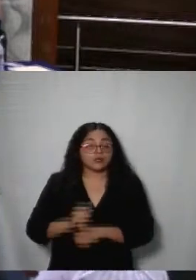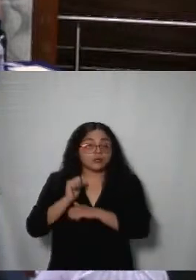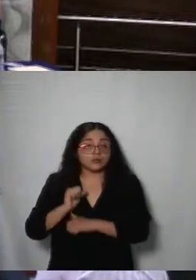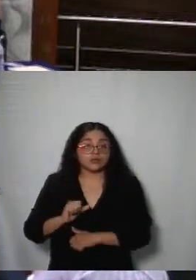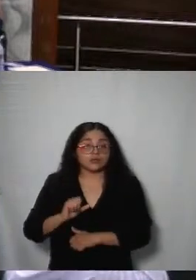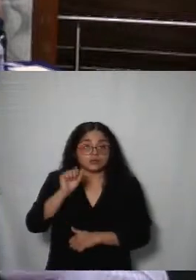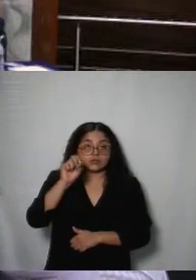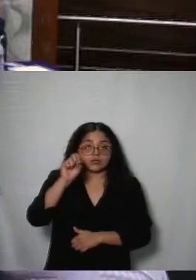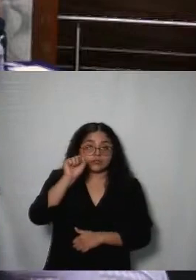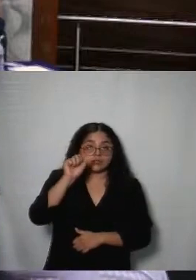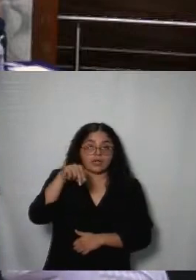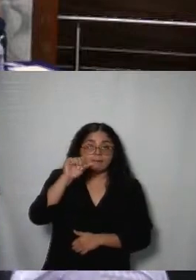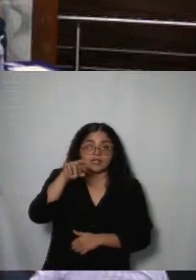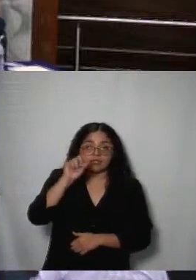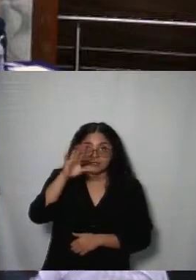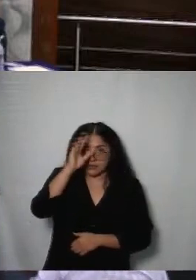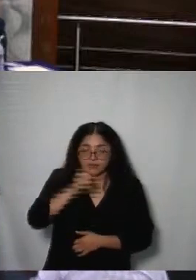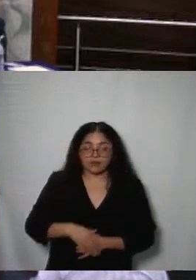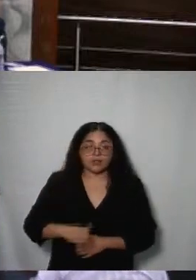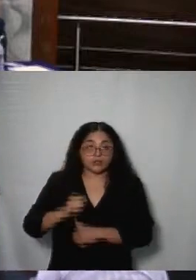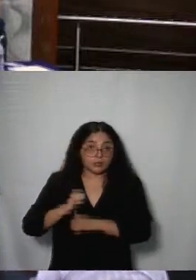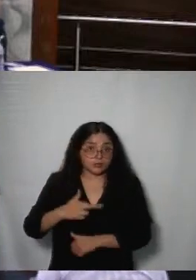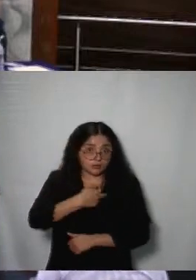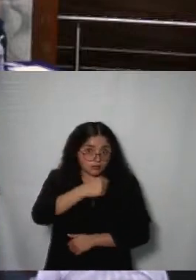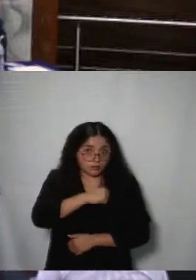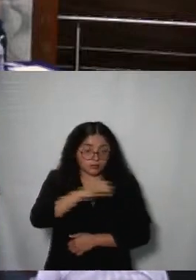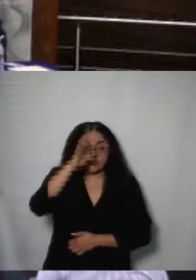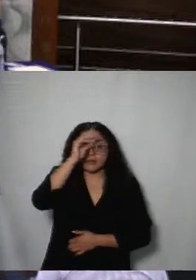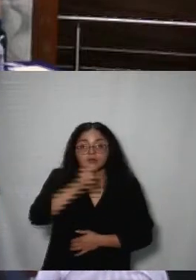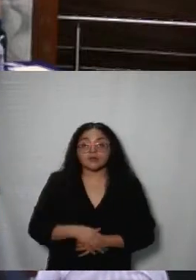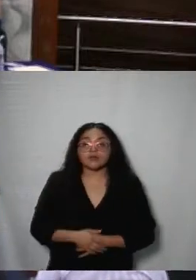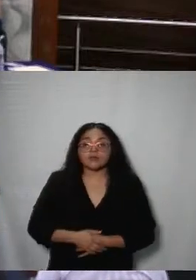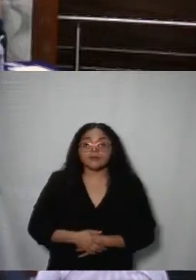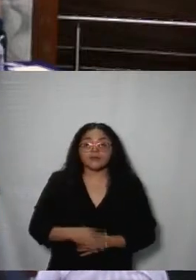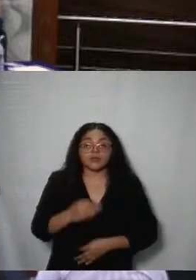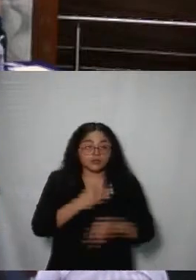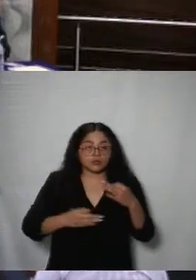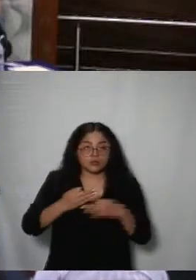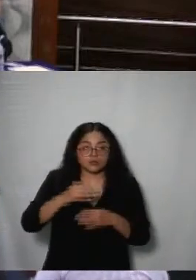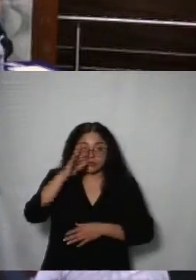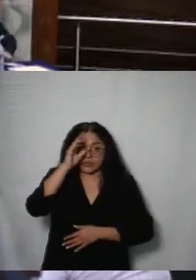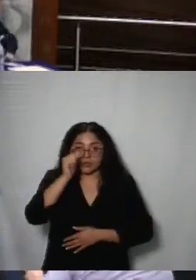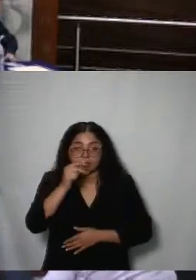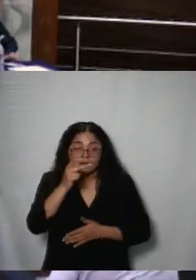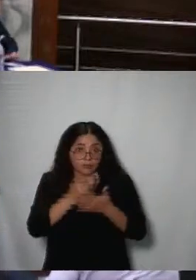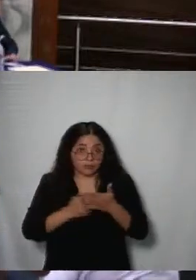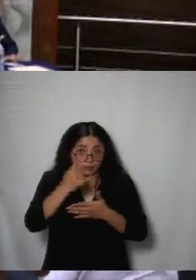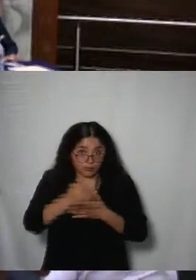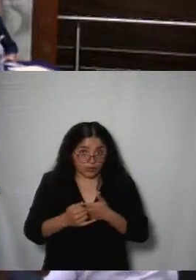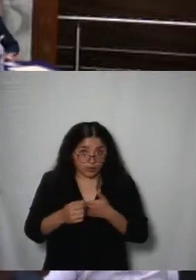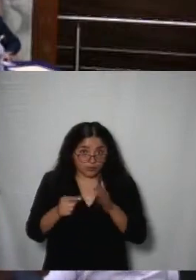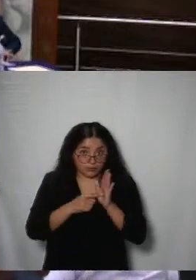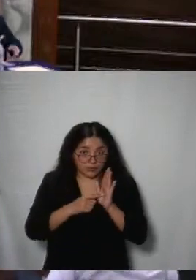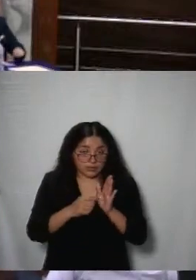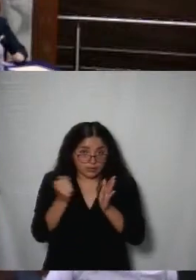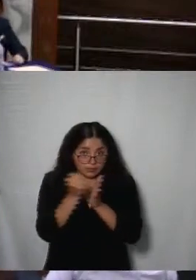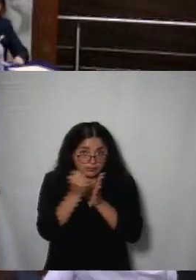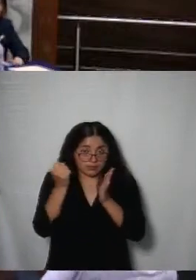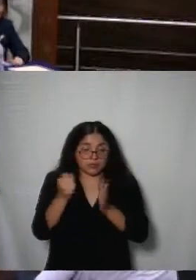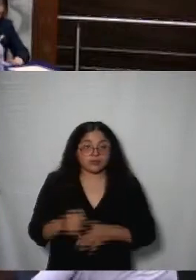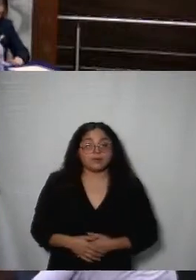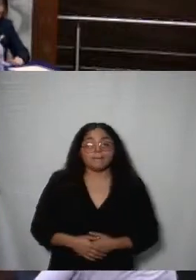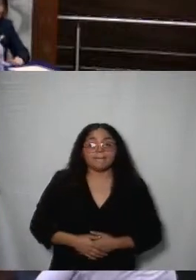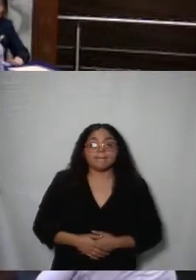Comisionada San Martín A favor Comisionado Guerrero A favor Se aprueban por unanimidad los 20 proyectos